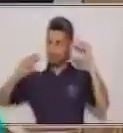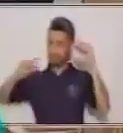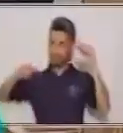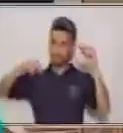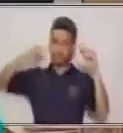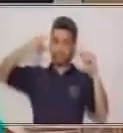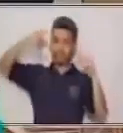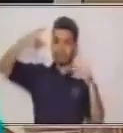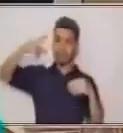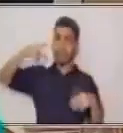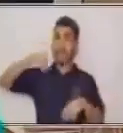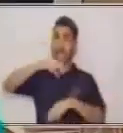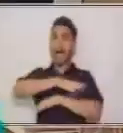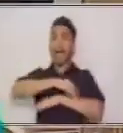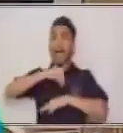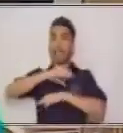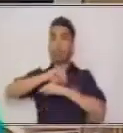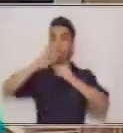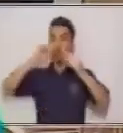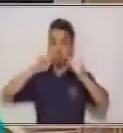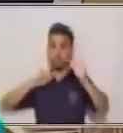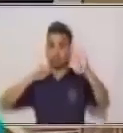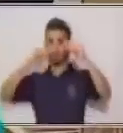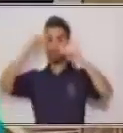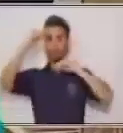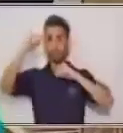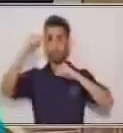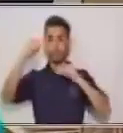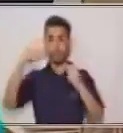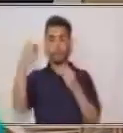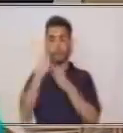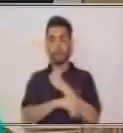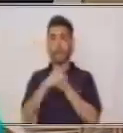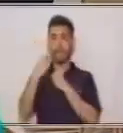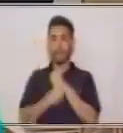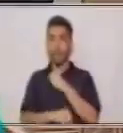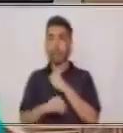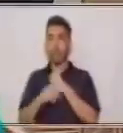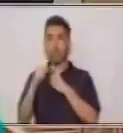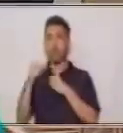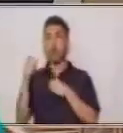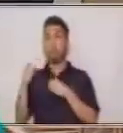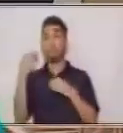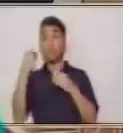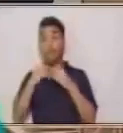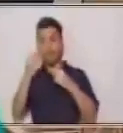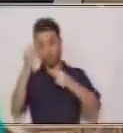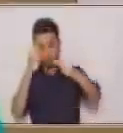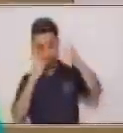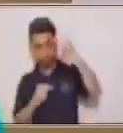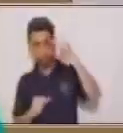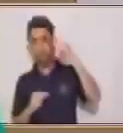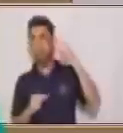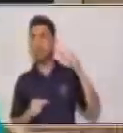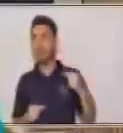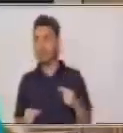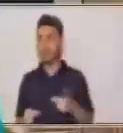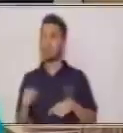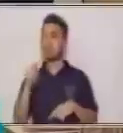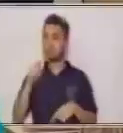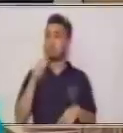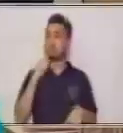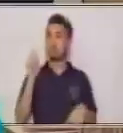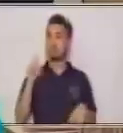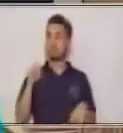iba en lugar de plátano. Y plátano iba en lugar de gato. Y plátano sí tenía el error